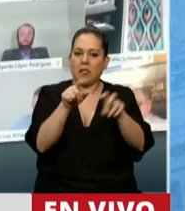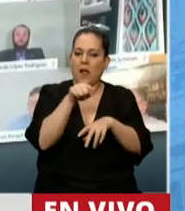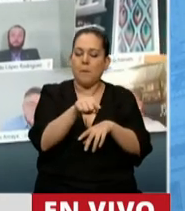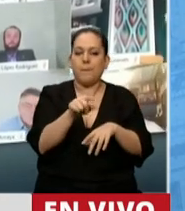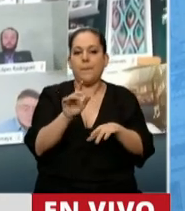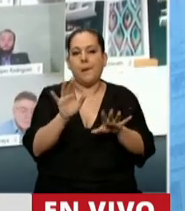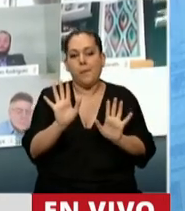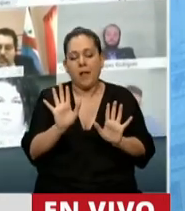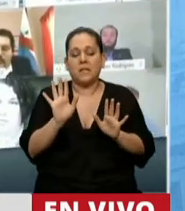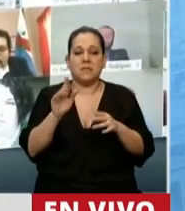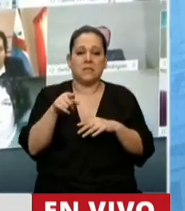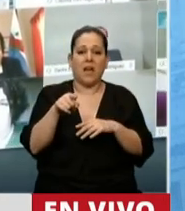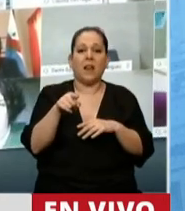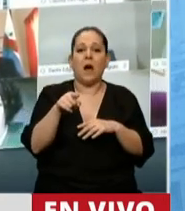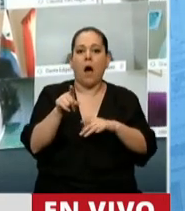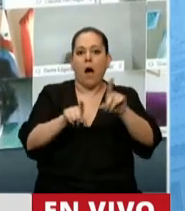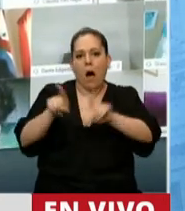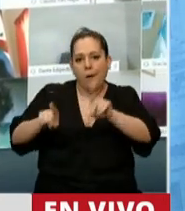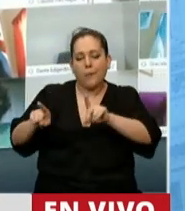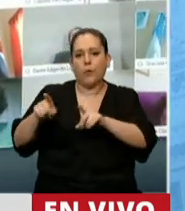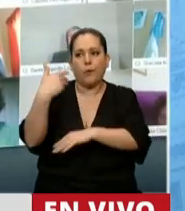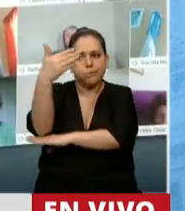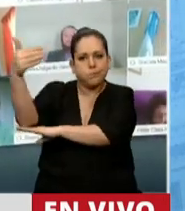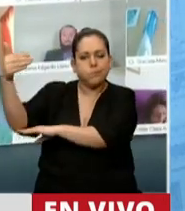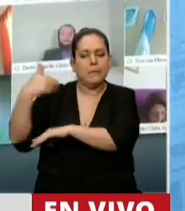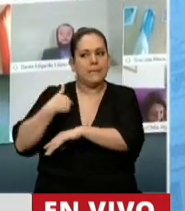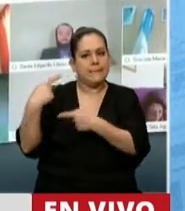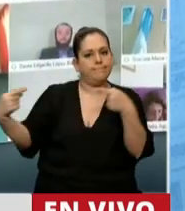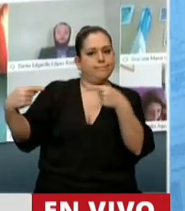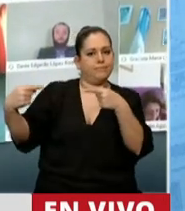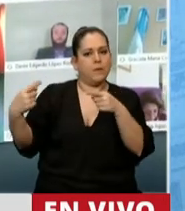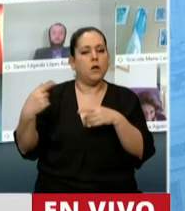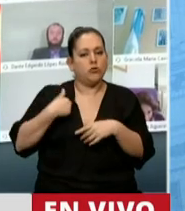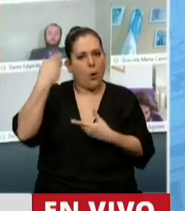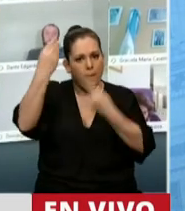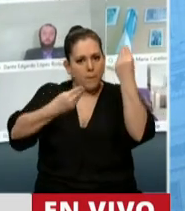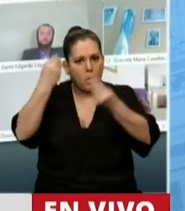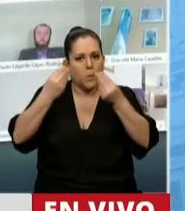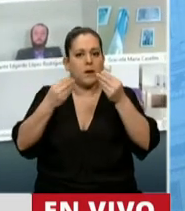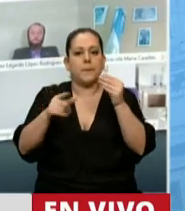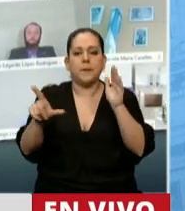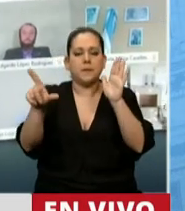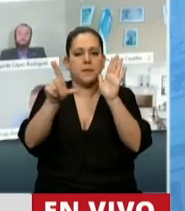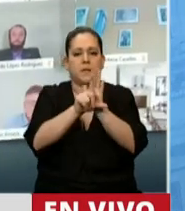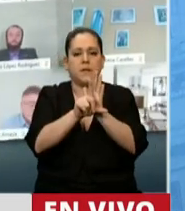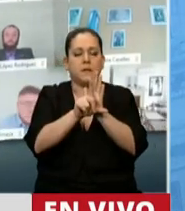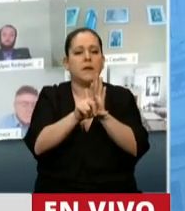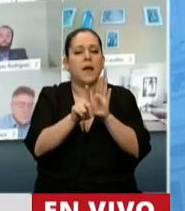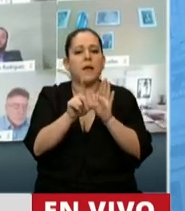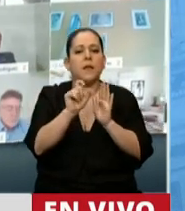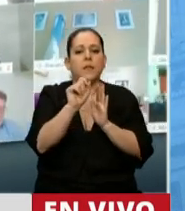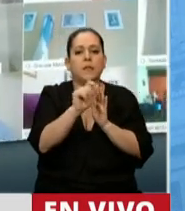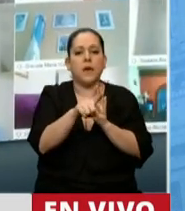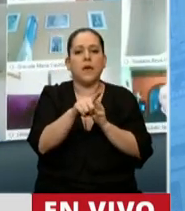discordante con algunos discursos que hemos escuchado. Me preocupa muchísimo la ley de amnistía para hoy combustible, pero